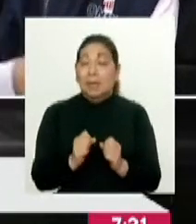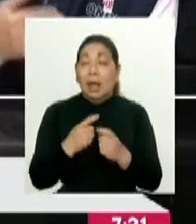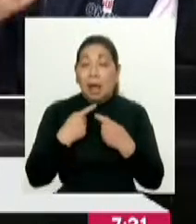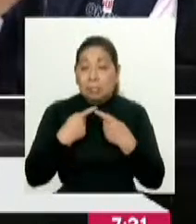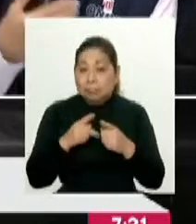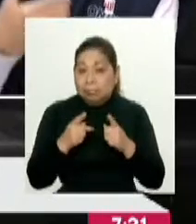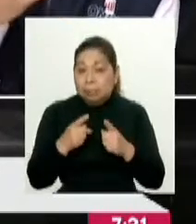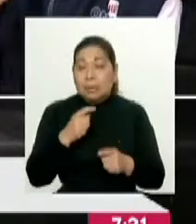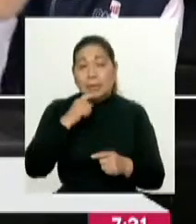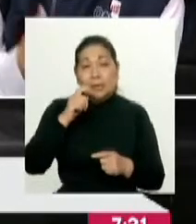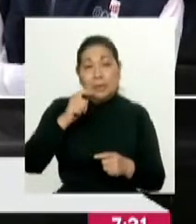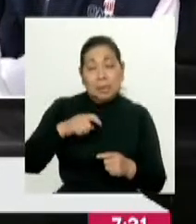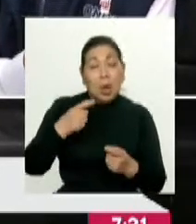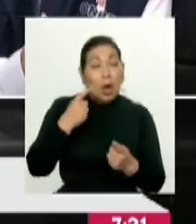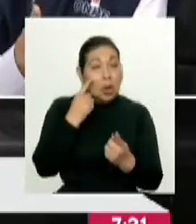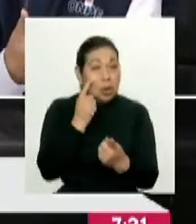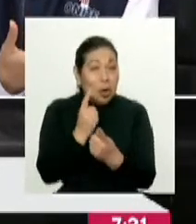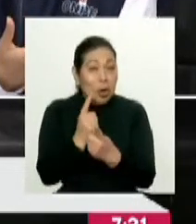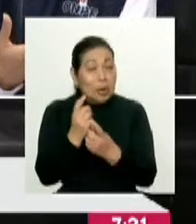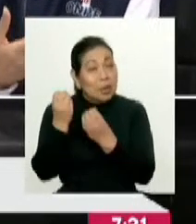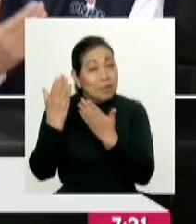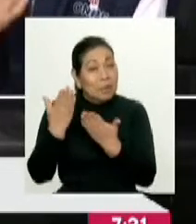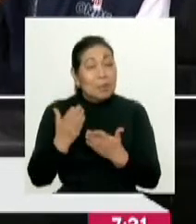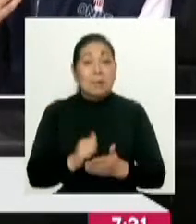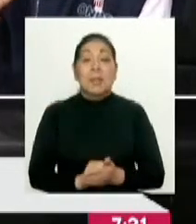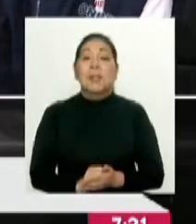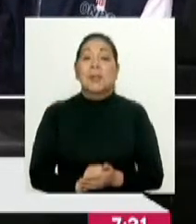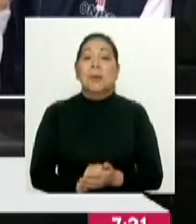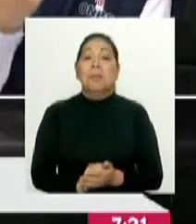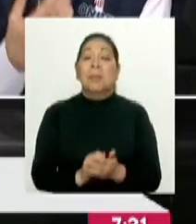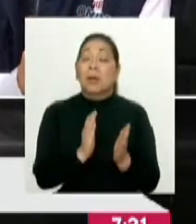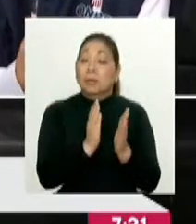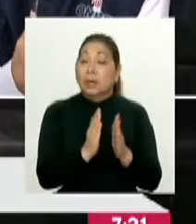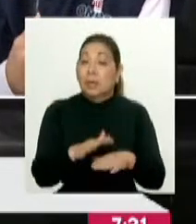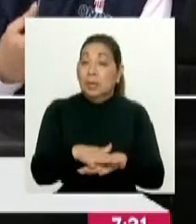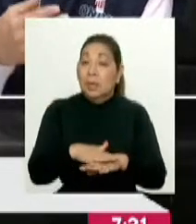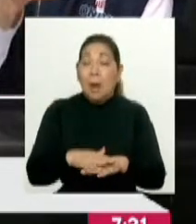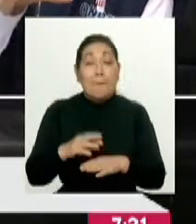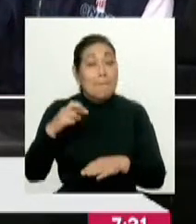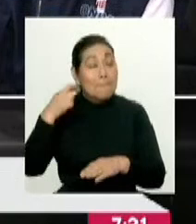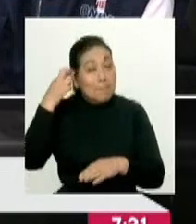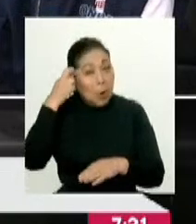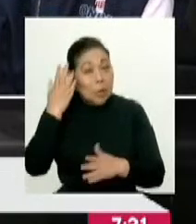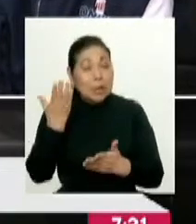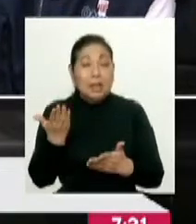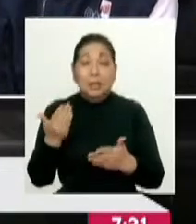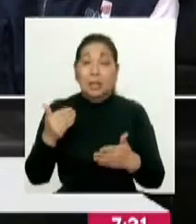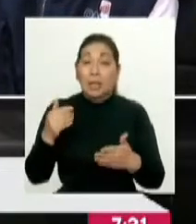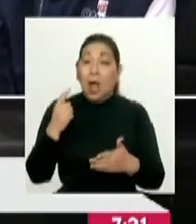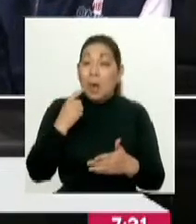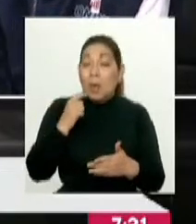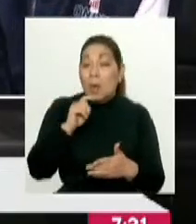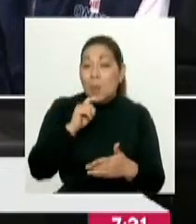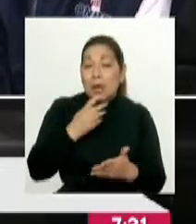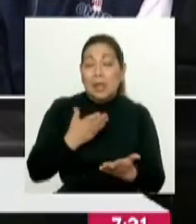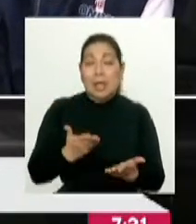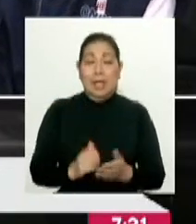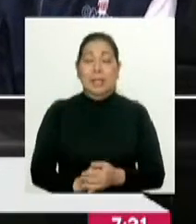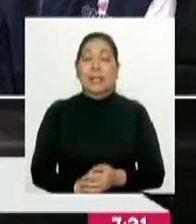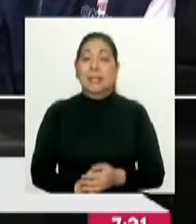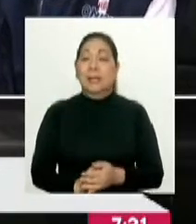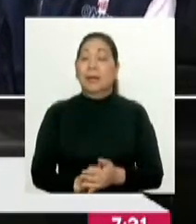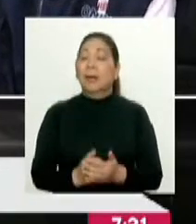difusión de la necesidad de que conozcan esta información. Tan es así que organizaciones políticas y candidatos y candidatas, de manera